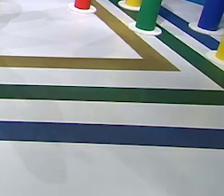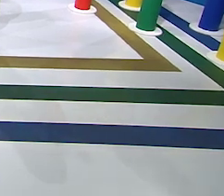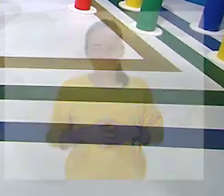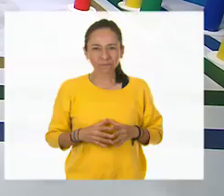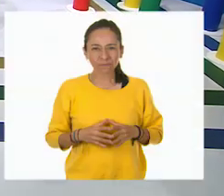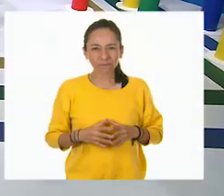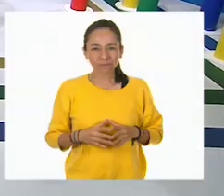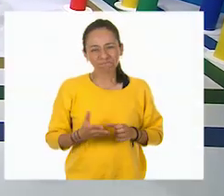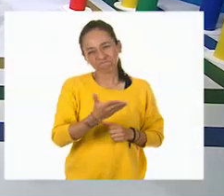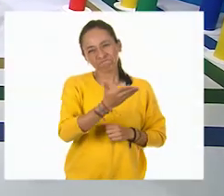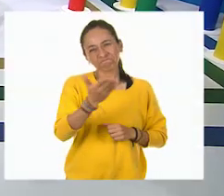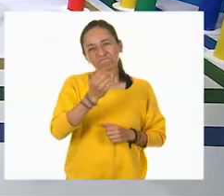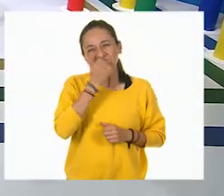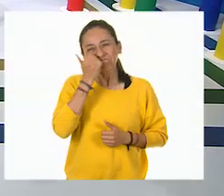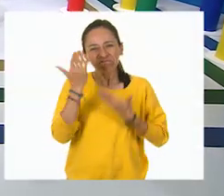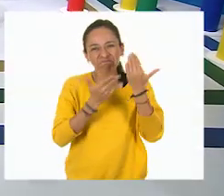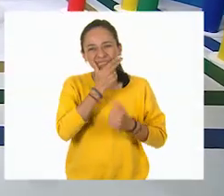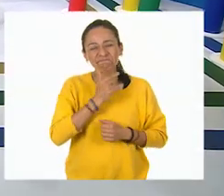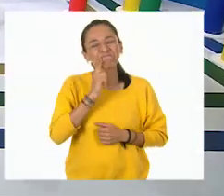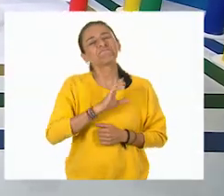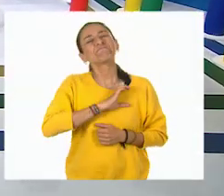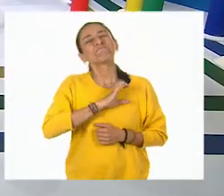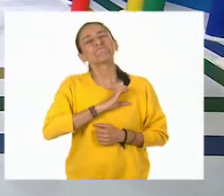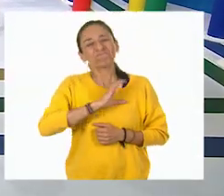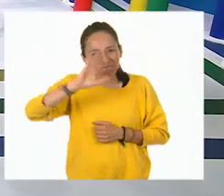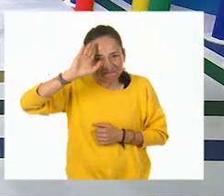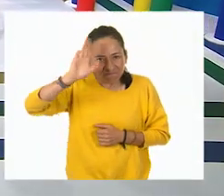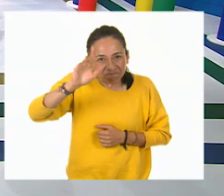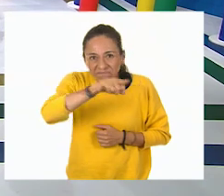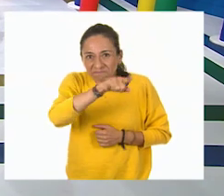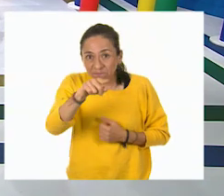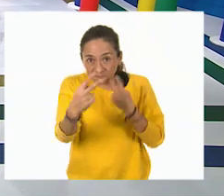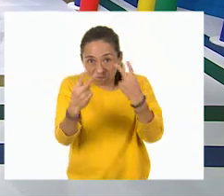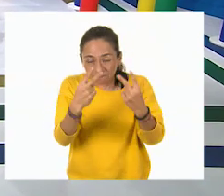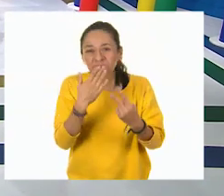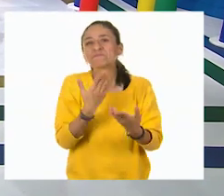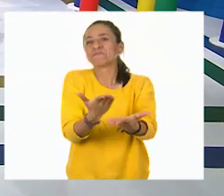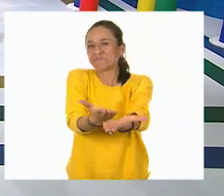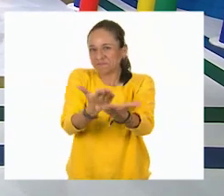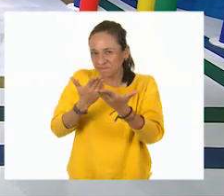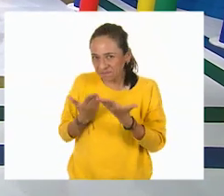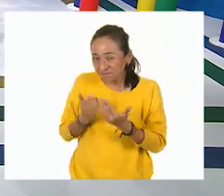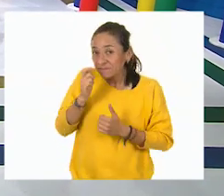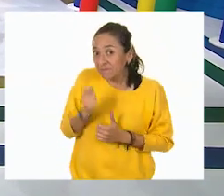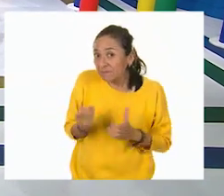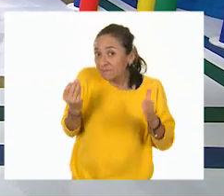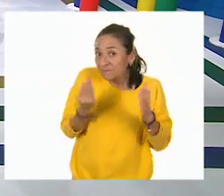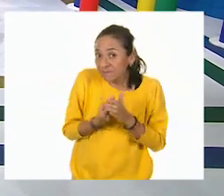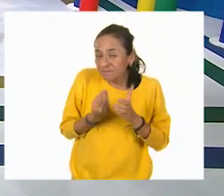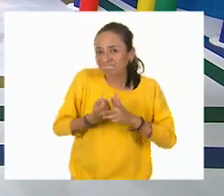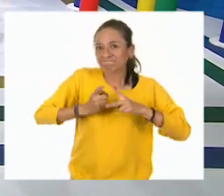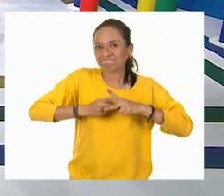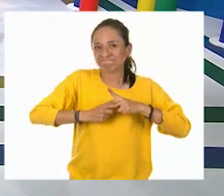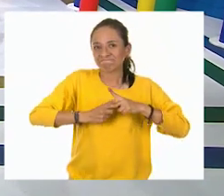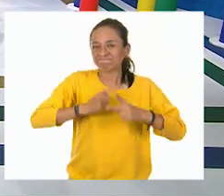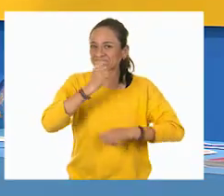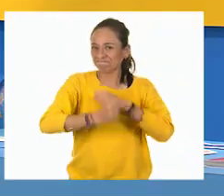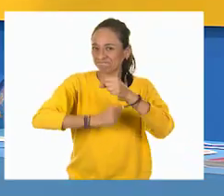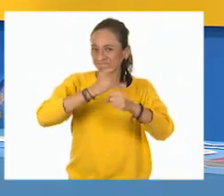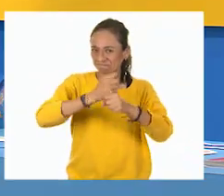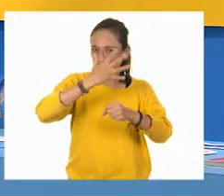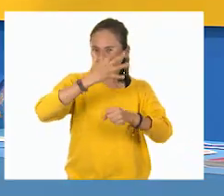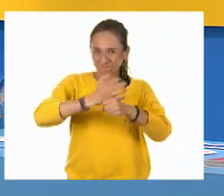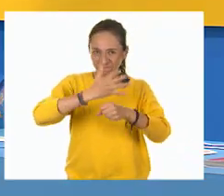Hola, estimados alumnas y alumnos que nos ven desde casa. Sean bienvenidos y bienvenidas a una clase más de matemáticas quinto grado.